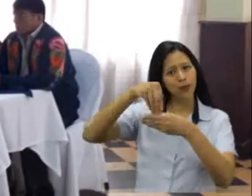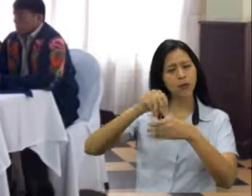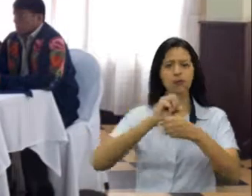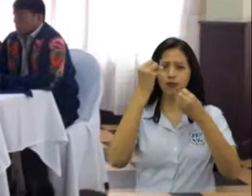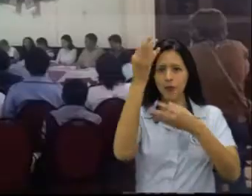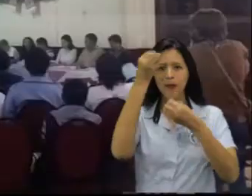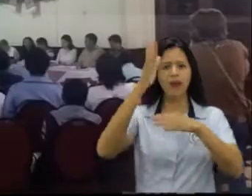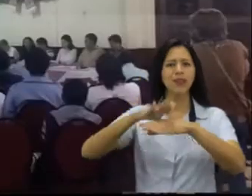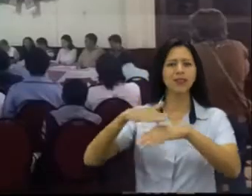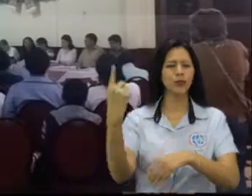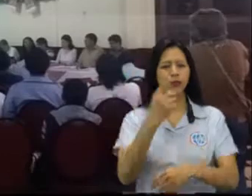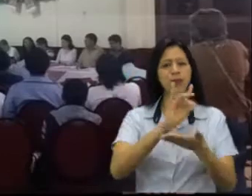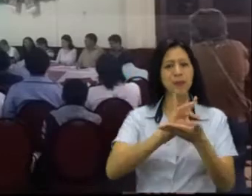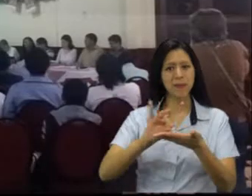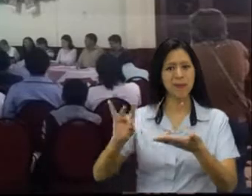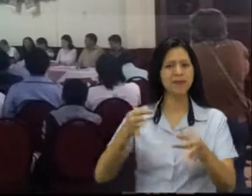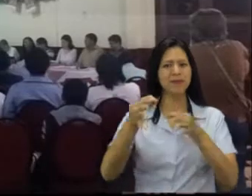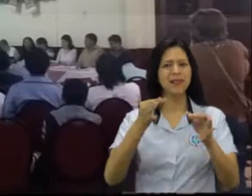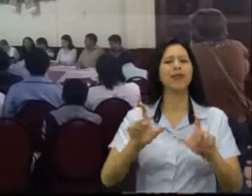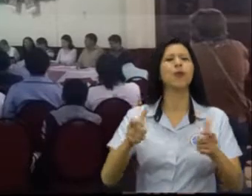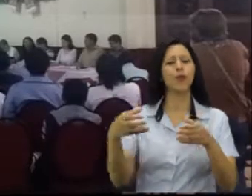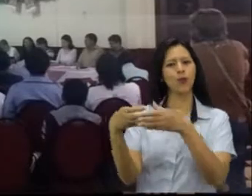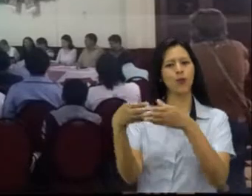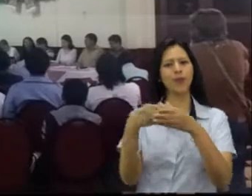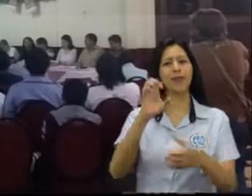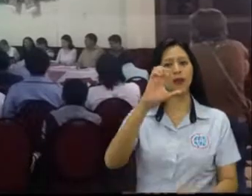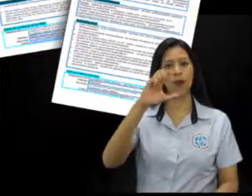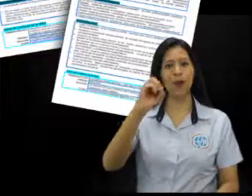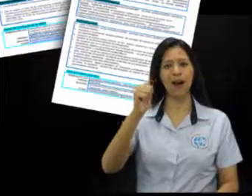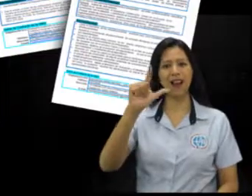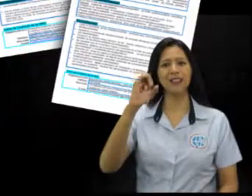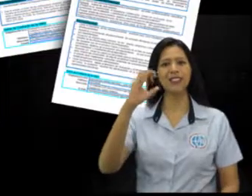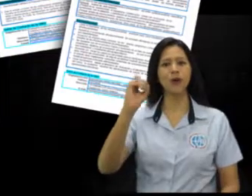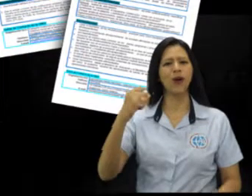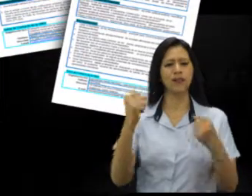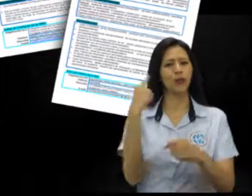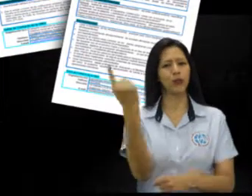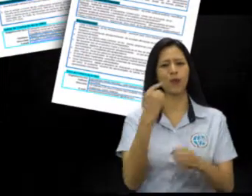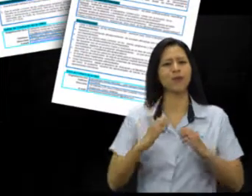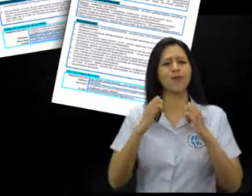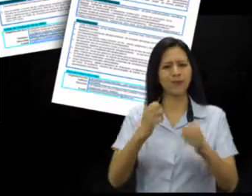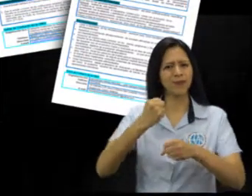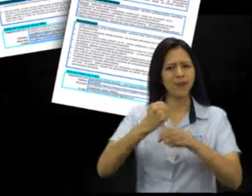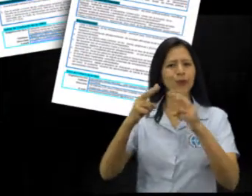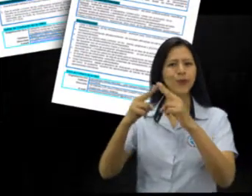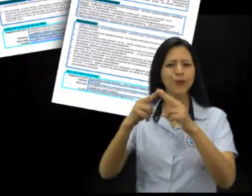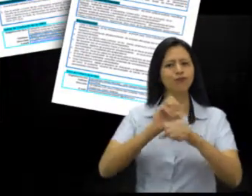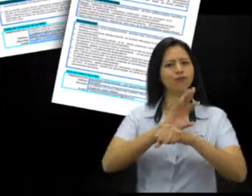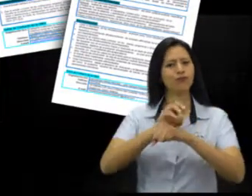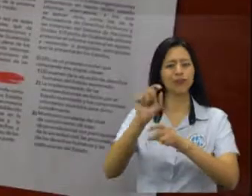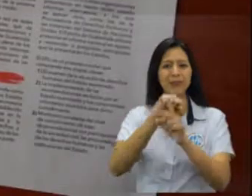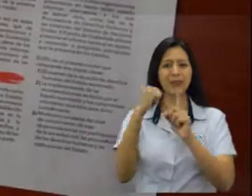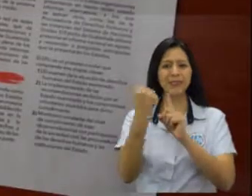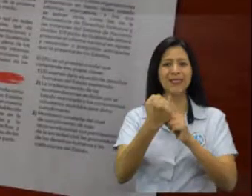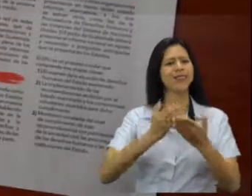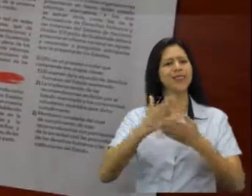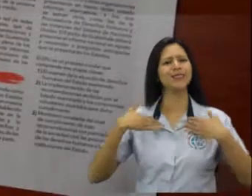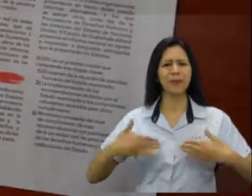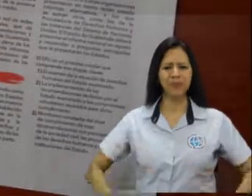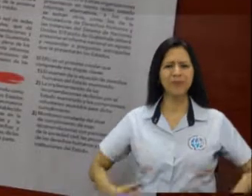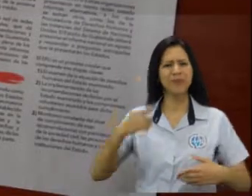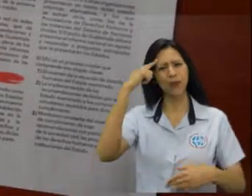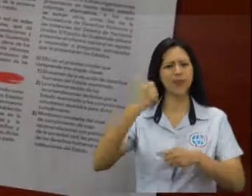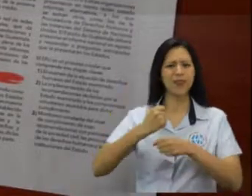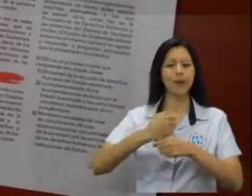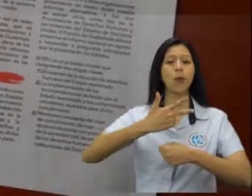con medios de comunicación y periodistas. Se elaboraron fichas y boletines informativos en